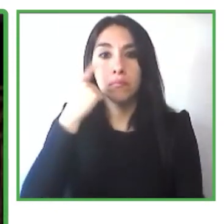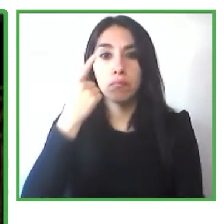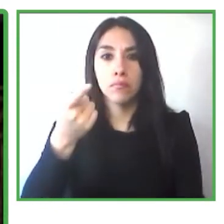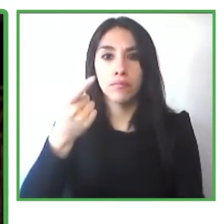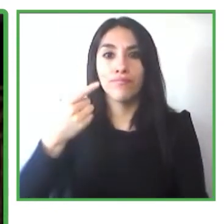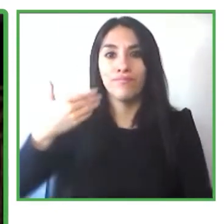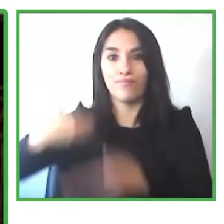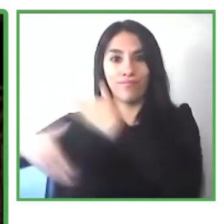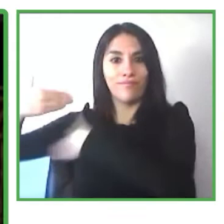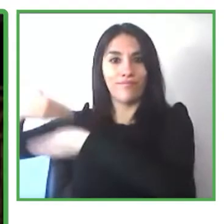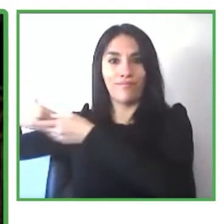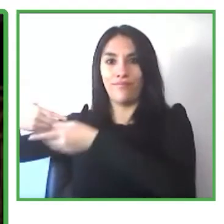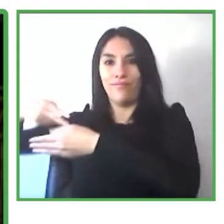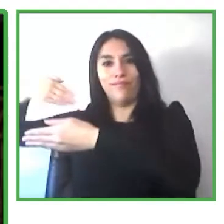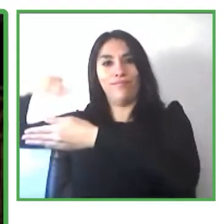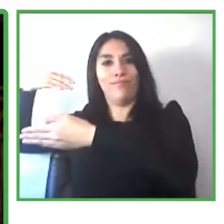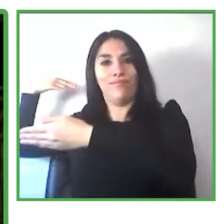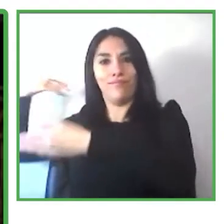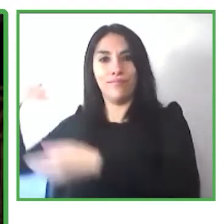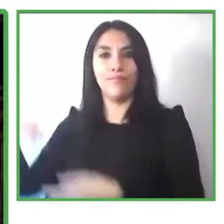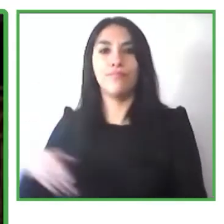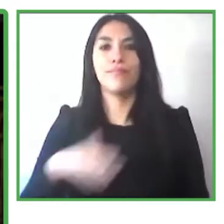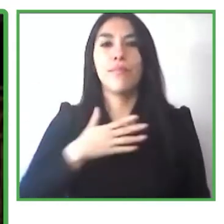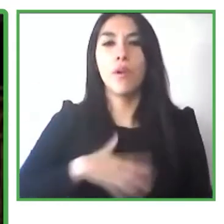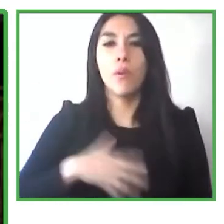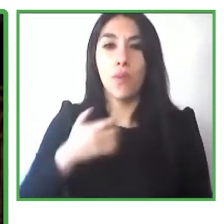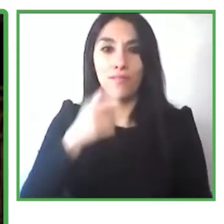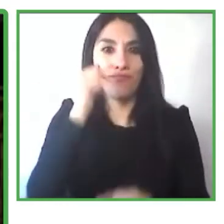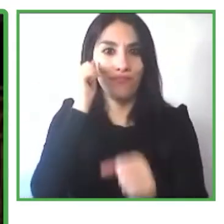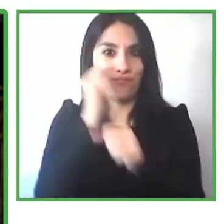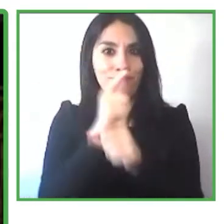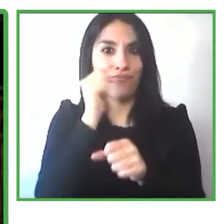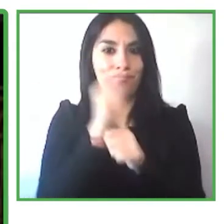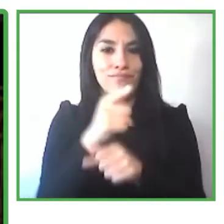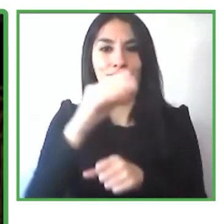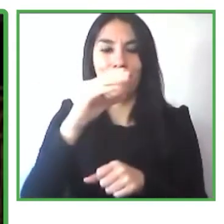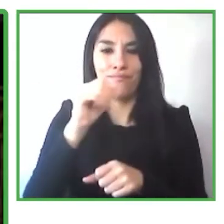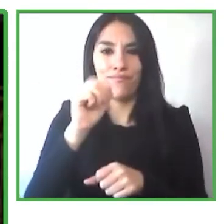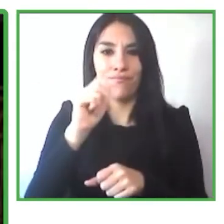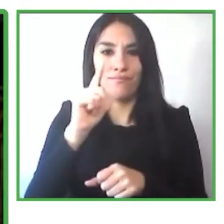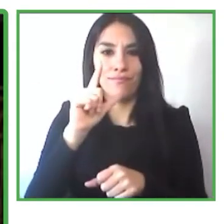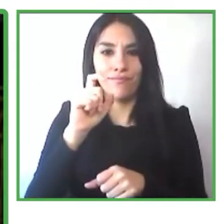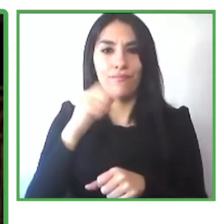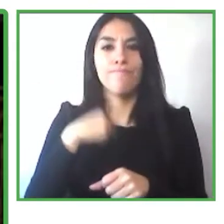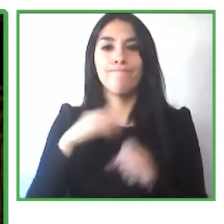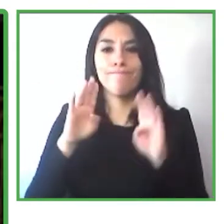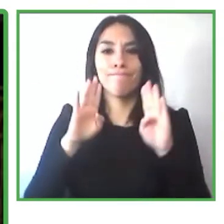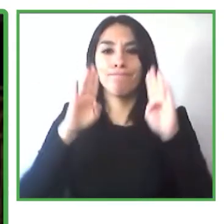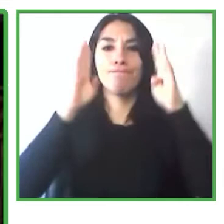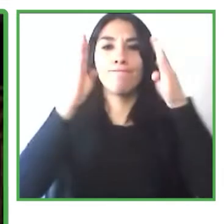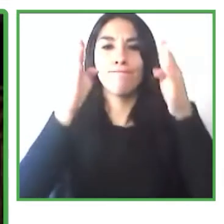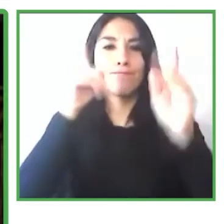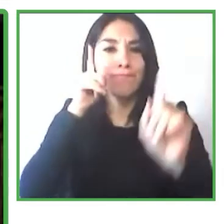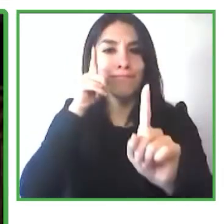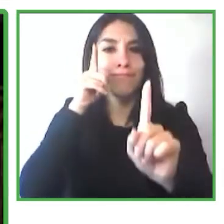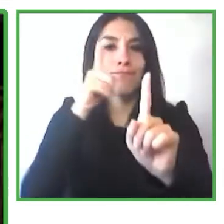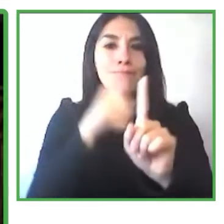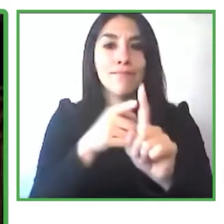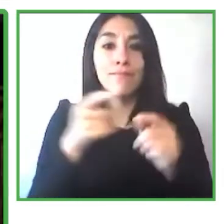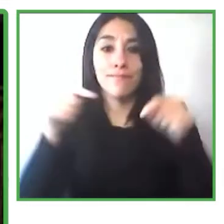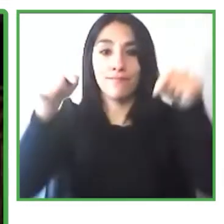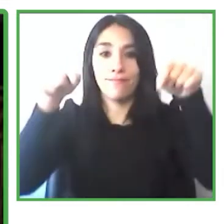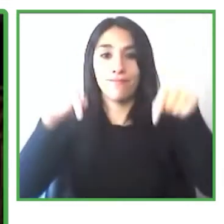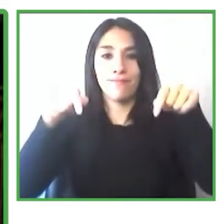nació mi propósito de luchar por el derecho de las personas con discapacidad Bueno hoy llegó a mi vida Juanqui quien